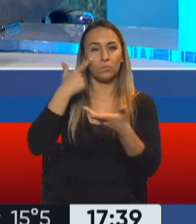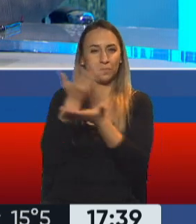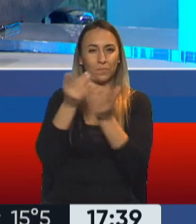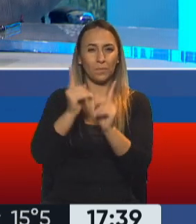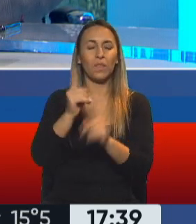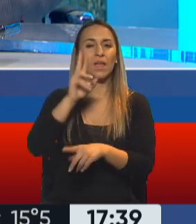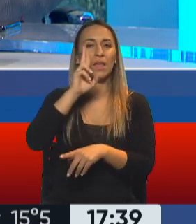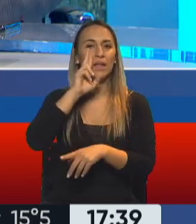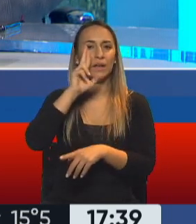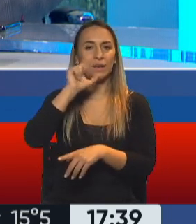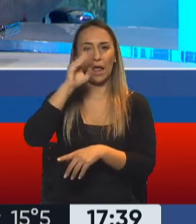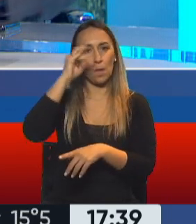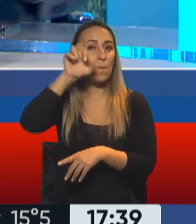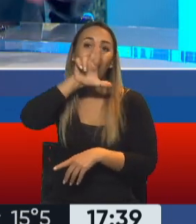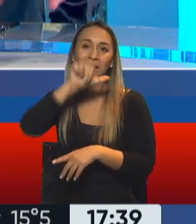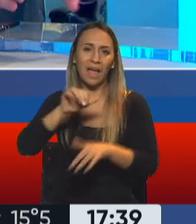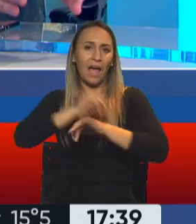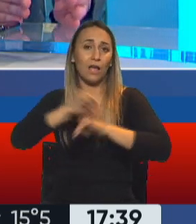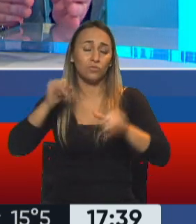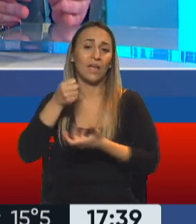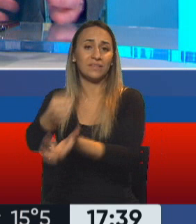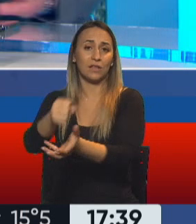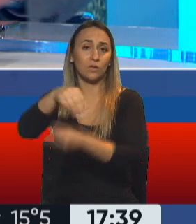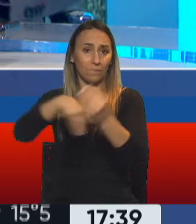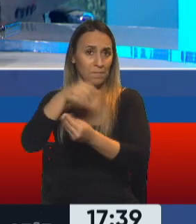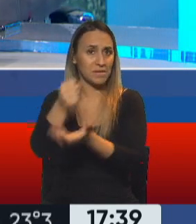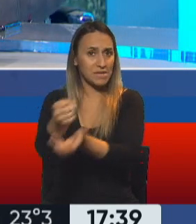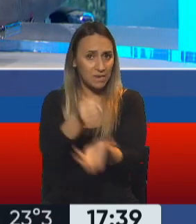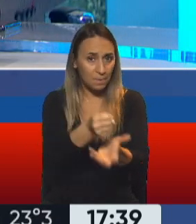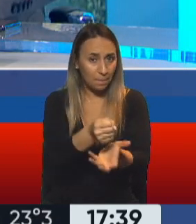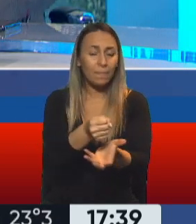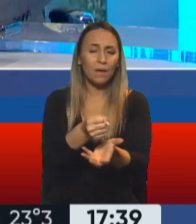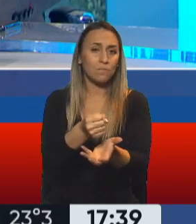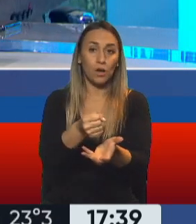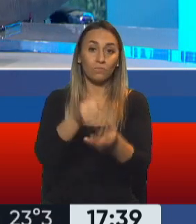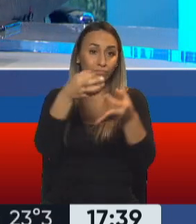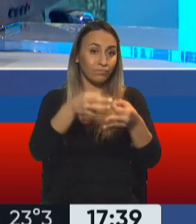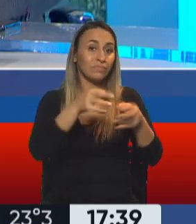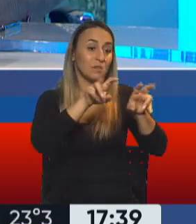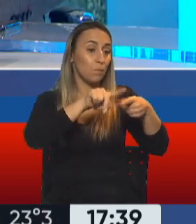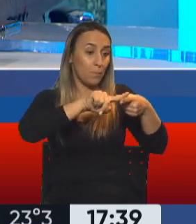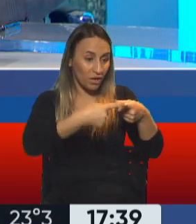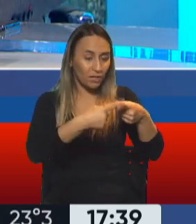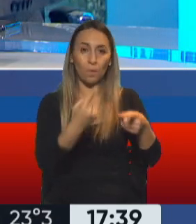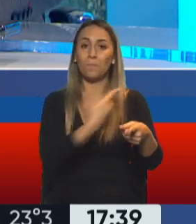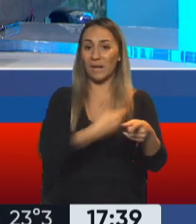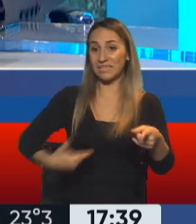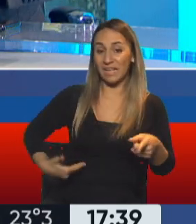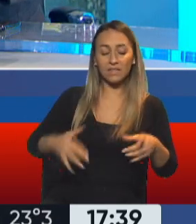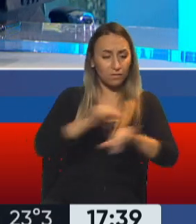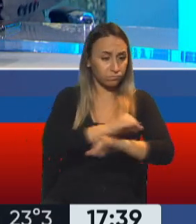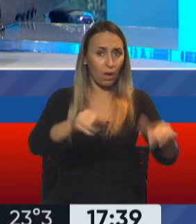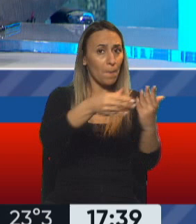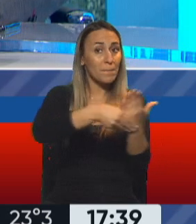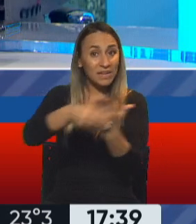Raberta, recién con las asignaciones familiares, varios que se vinieron dando, pero en términos políticos, la línea que bajó el presidente a los ministros fue esto,